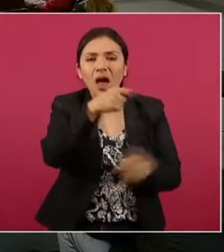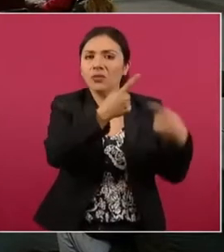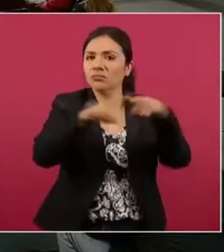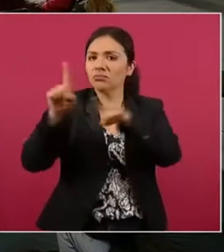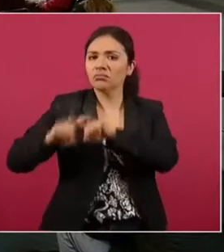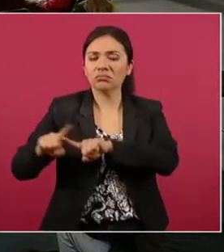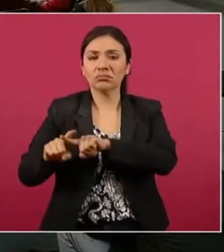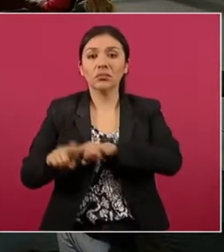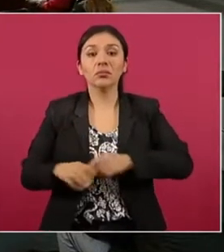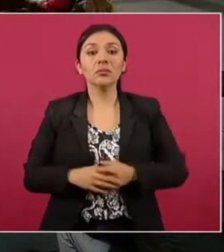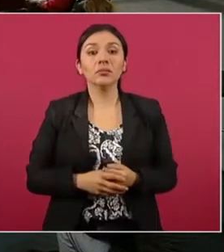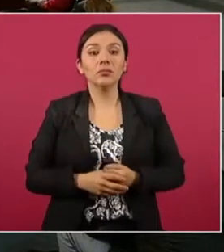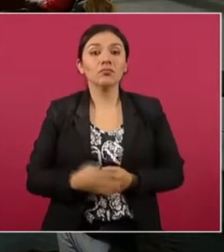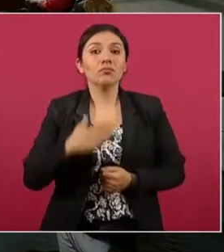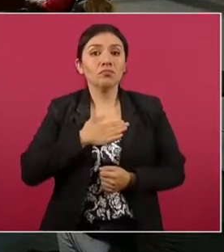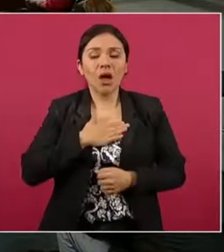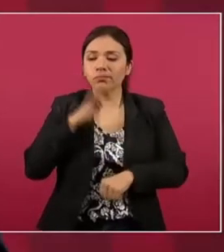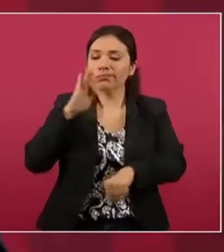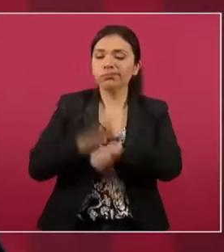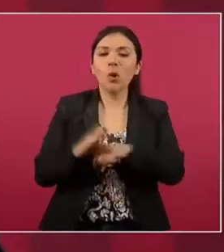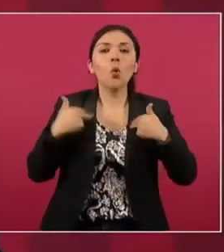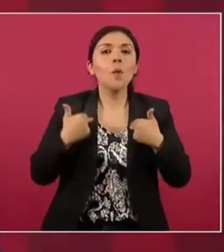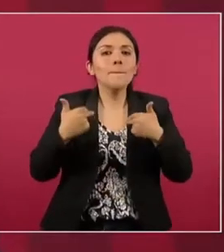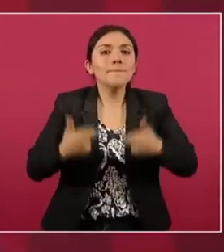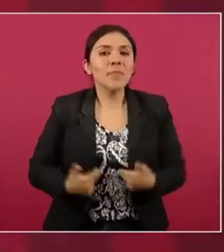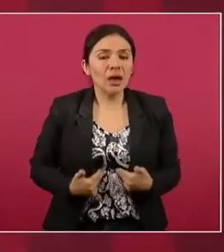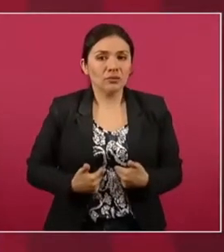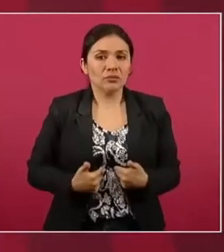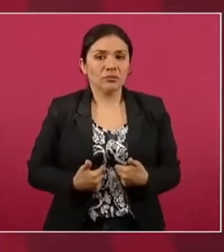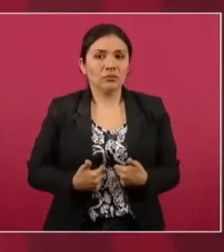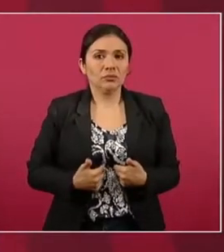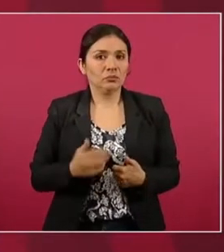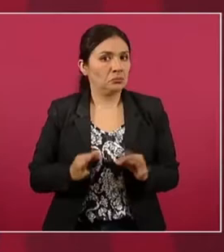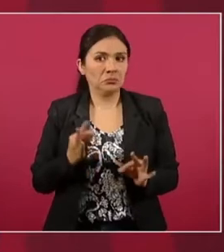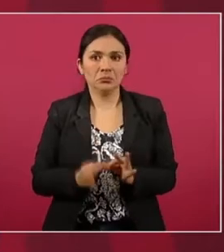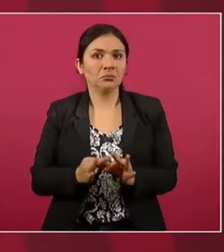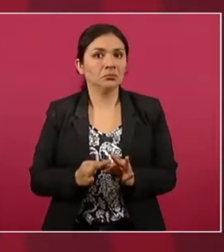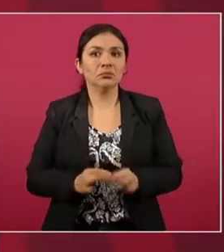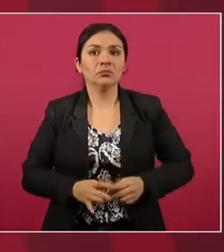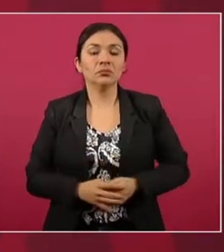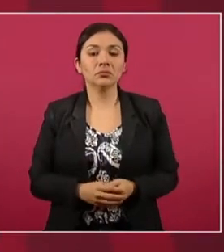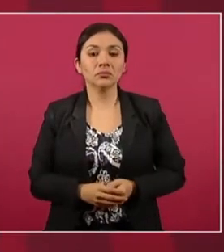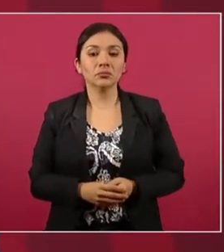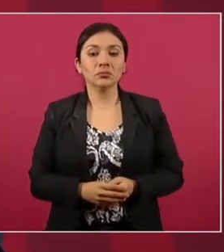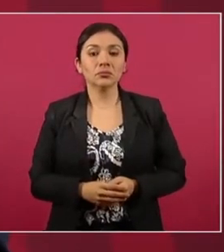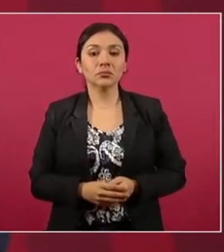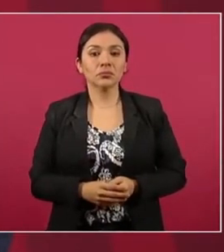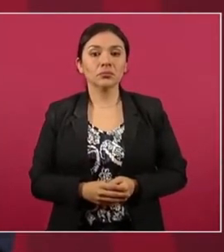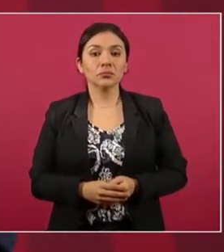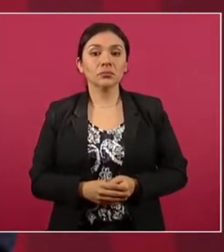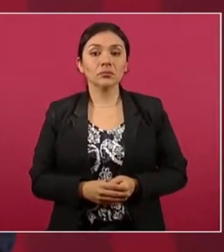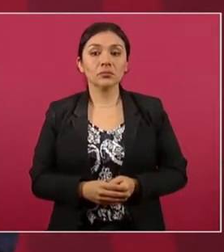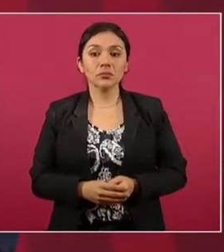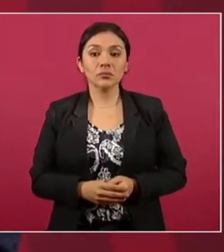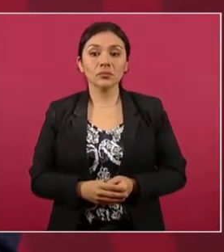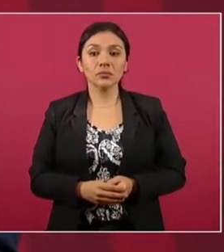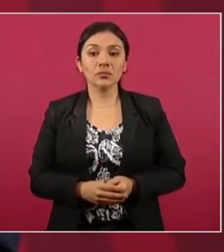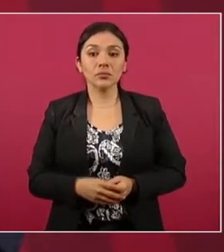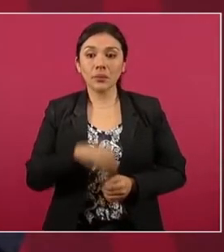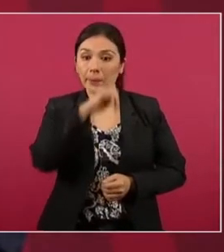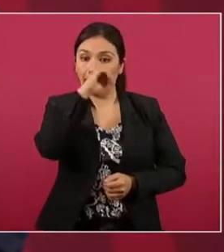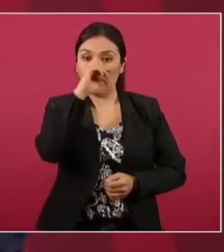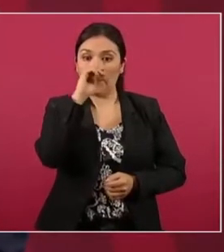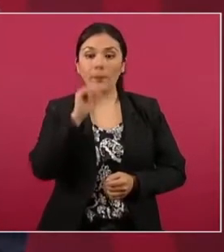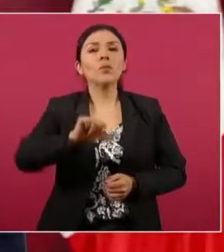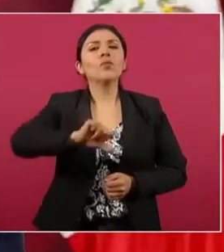soy humanista, puede ser que en